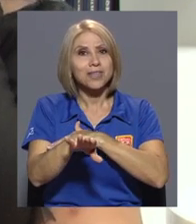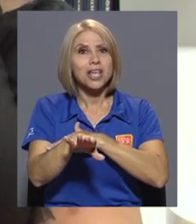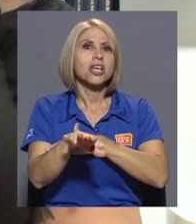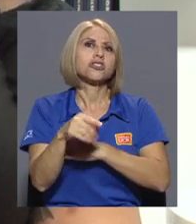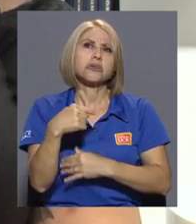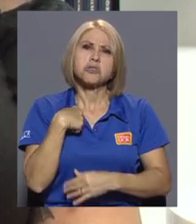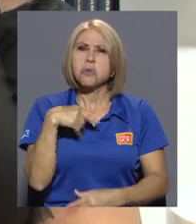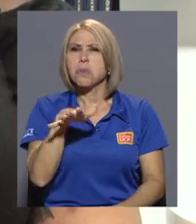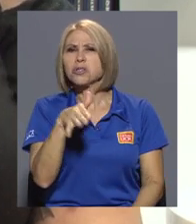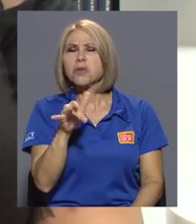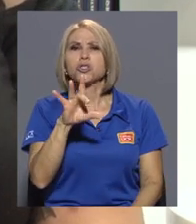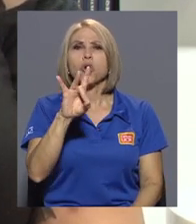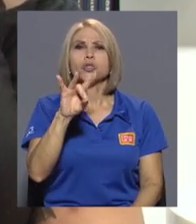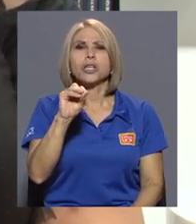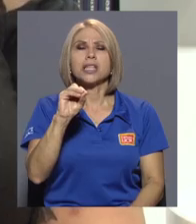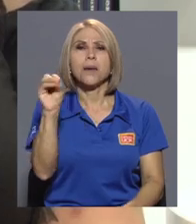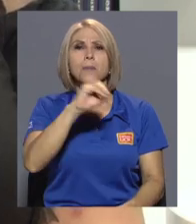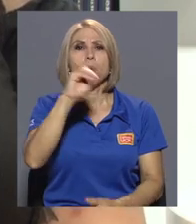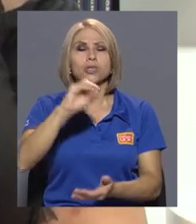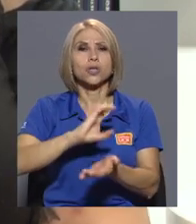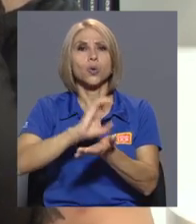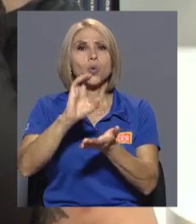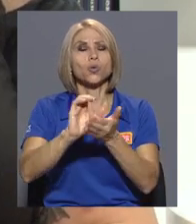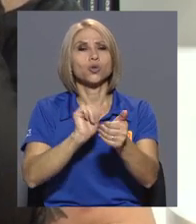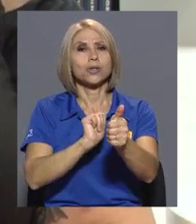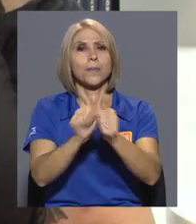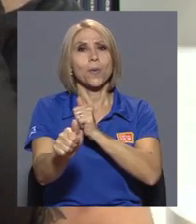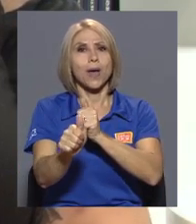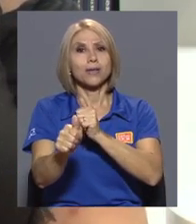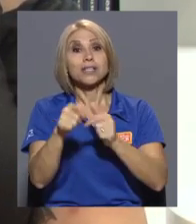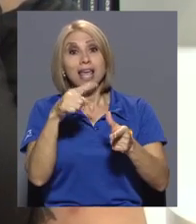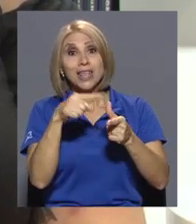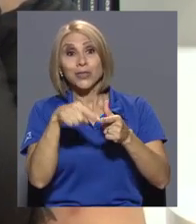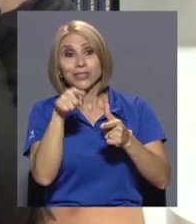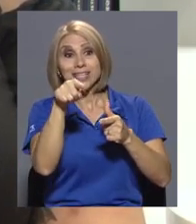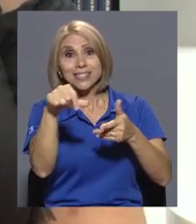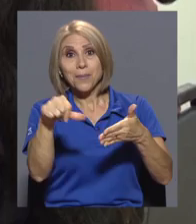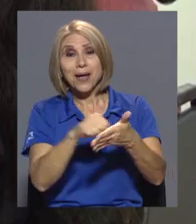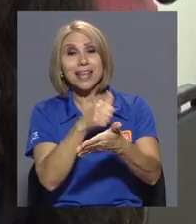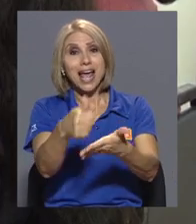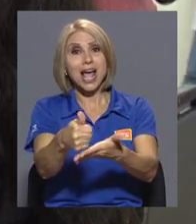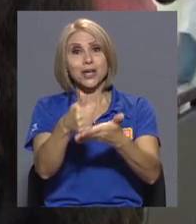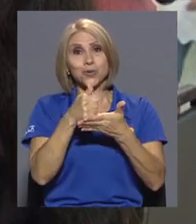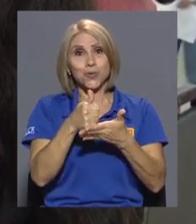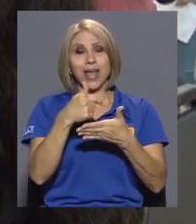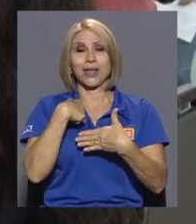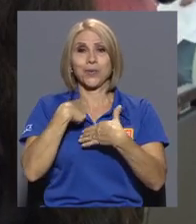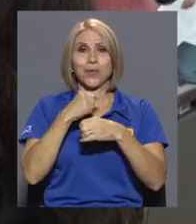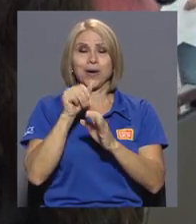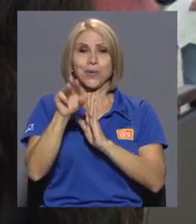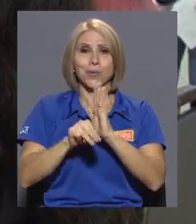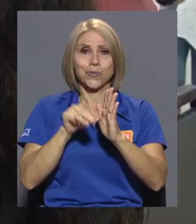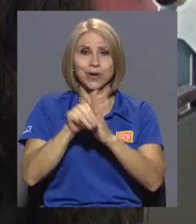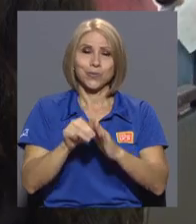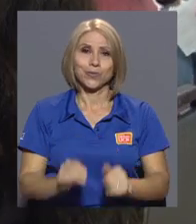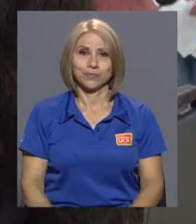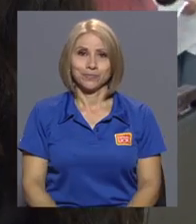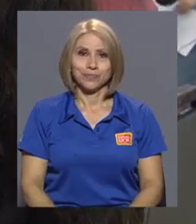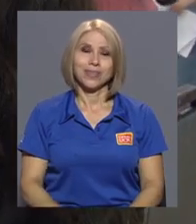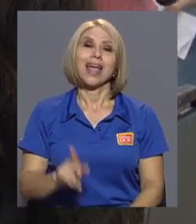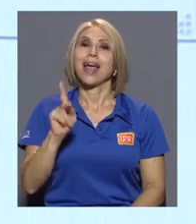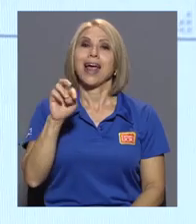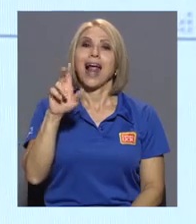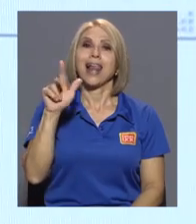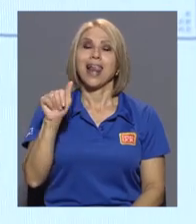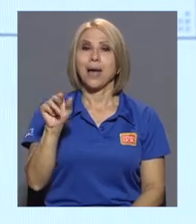los cursos aproximadamente. Entonces ella le ayuda a uno a generar un currículum. Carla